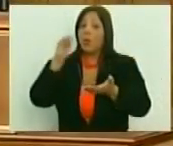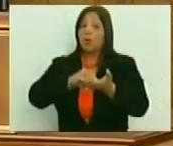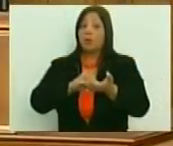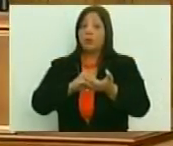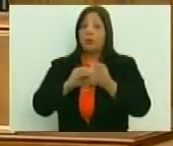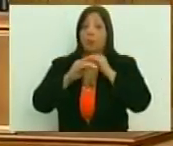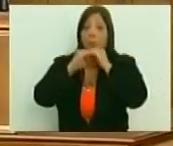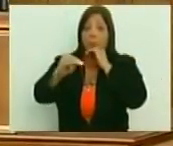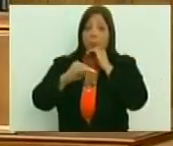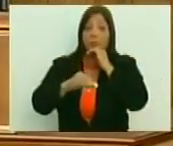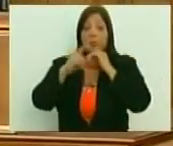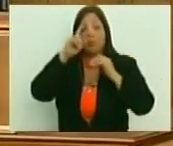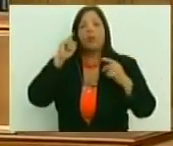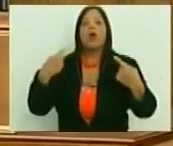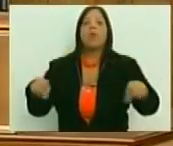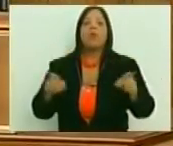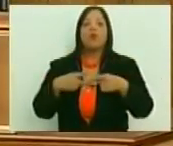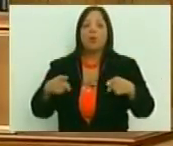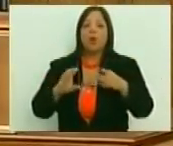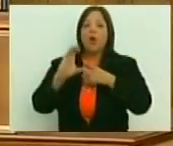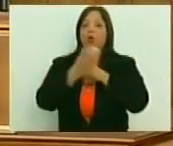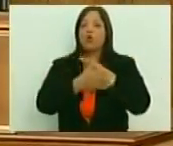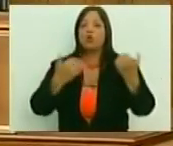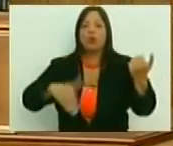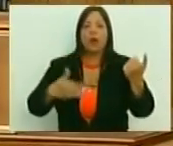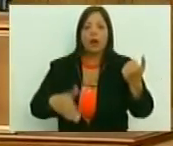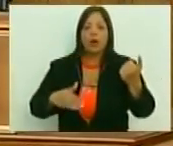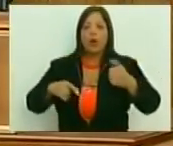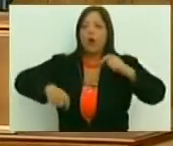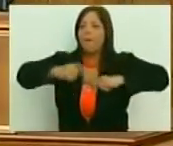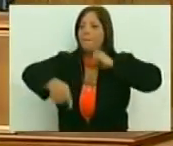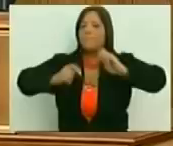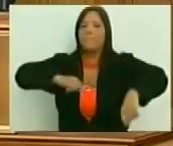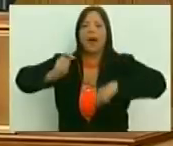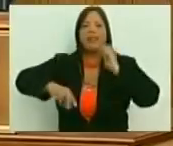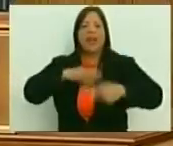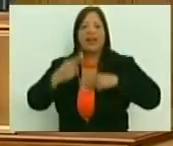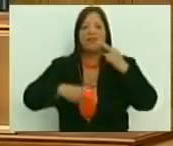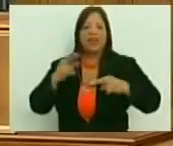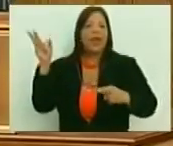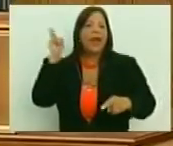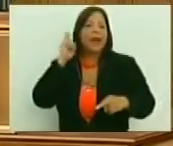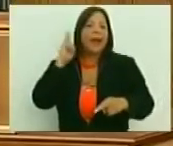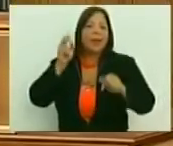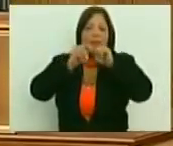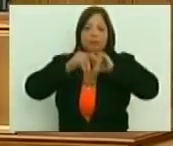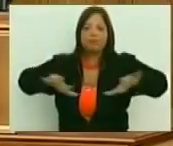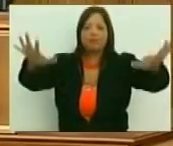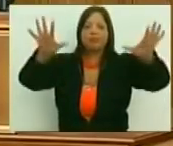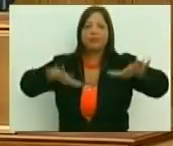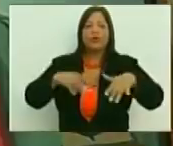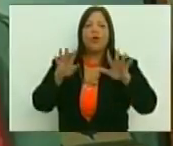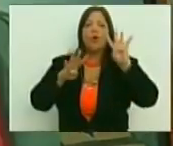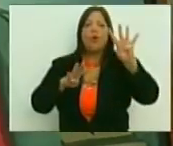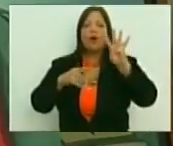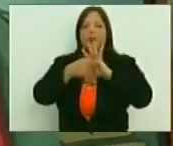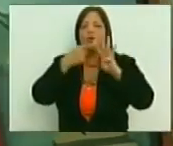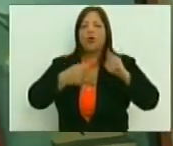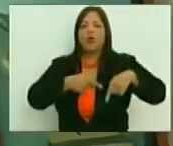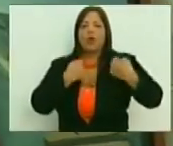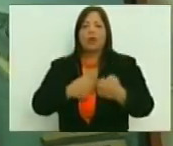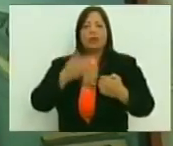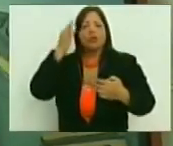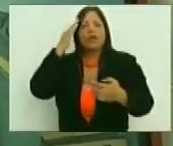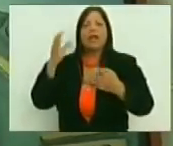están parando para nada. Volumen masivo, cultura rock y bandas rebeldes. Emisora de radio para difundir nuestros cuatro corazones, nuestros